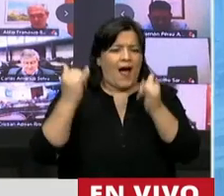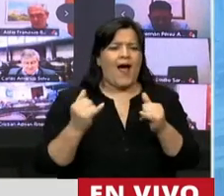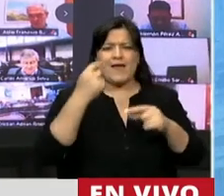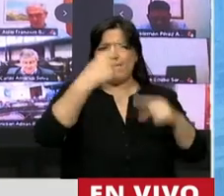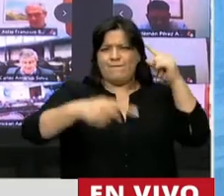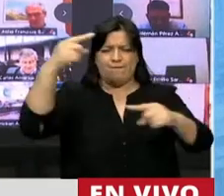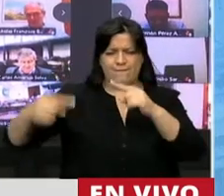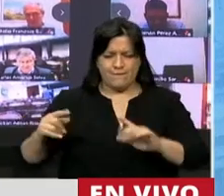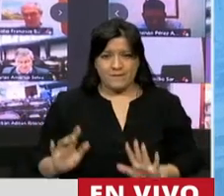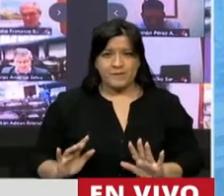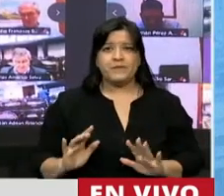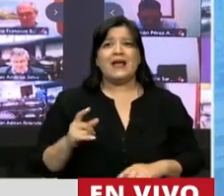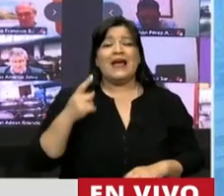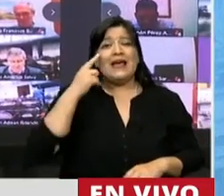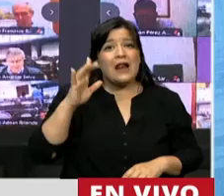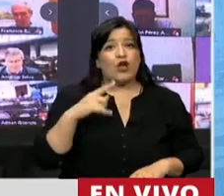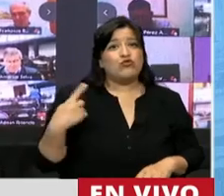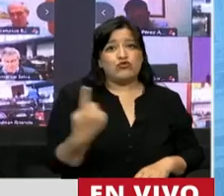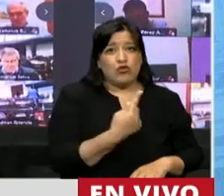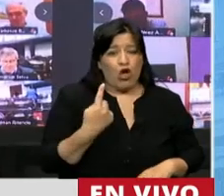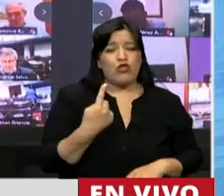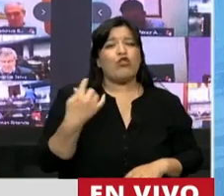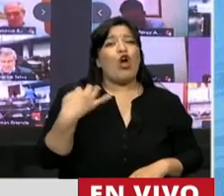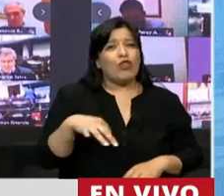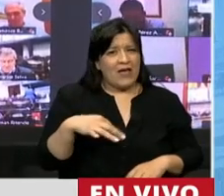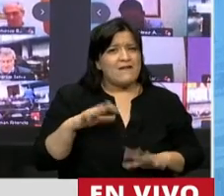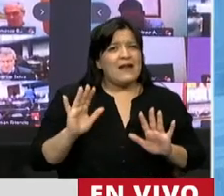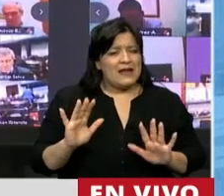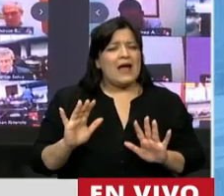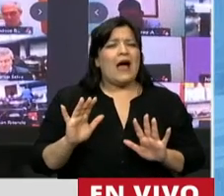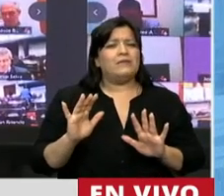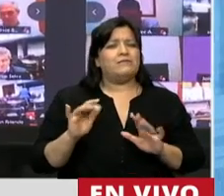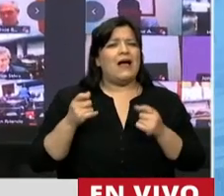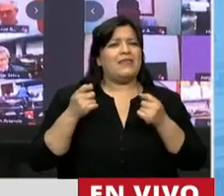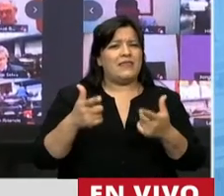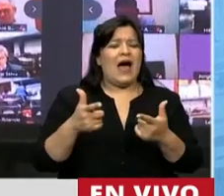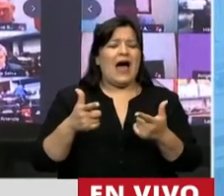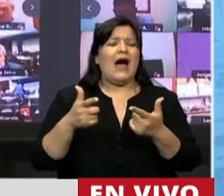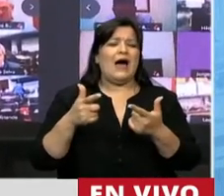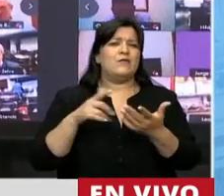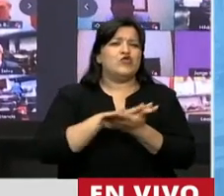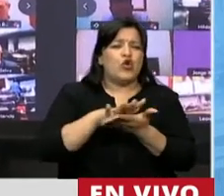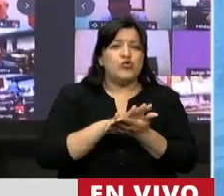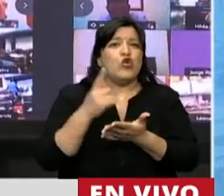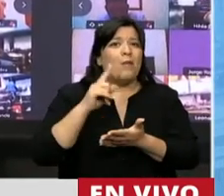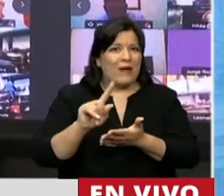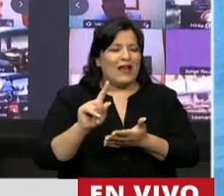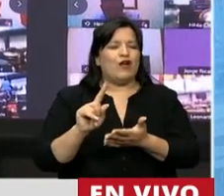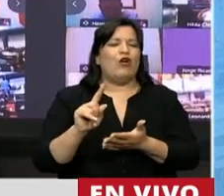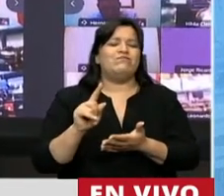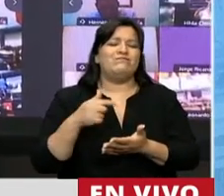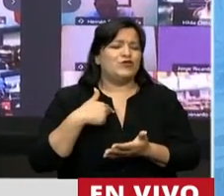creo que todos tendrían efectos. El tema es implementarlos. Yo lamento mucho,